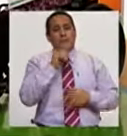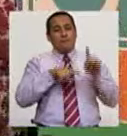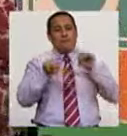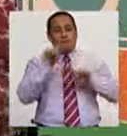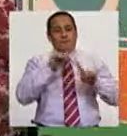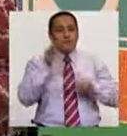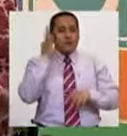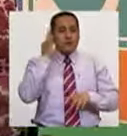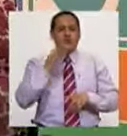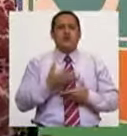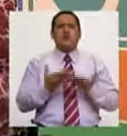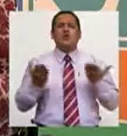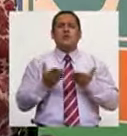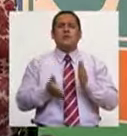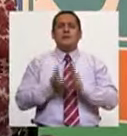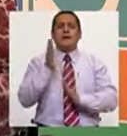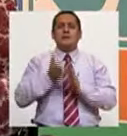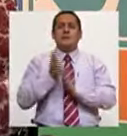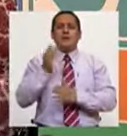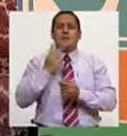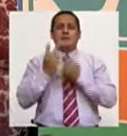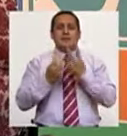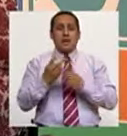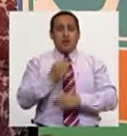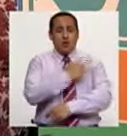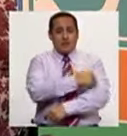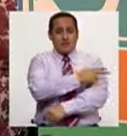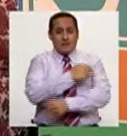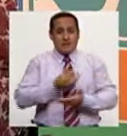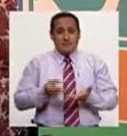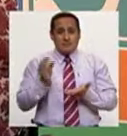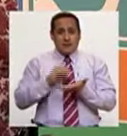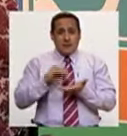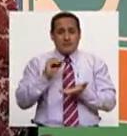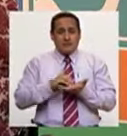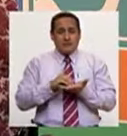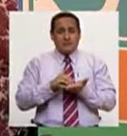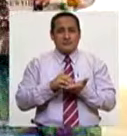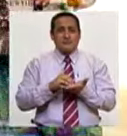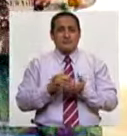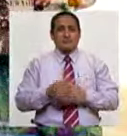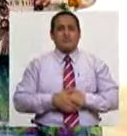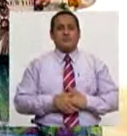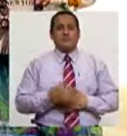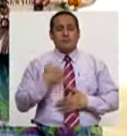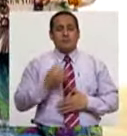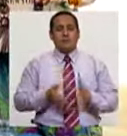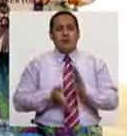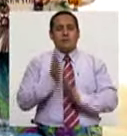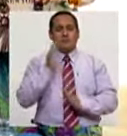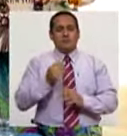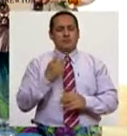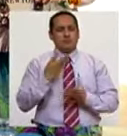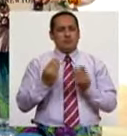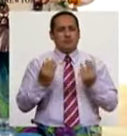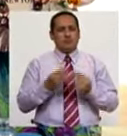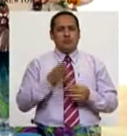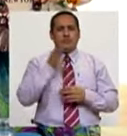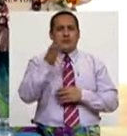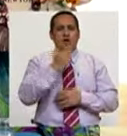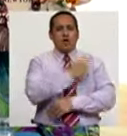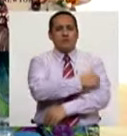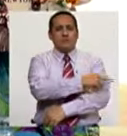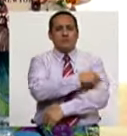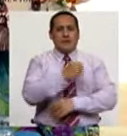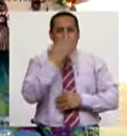¿Cuáles son los lugares que más visitan? ¿Por ejemplo, hospitales? Hospitales, hemos estado, bueno, vamos frecuentemente al